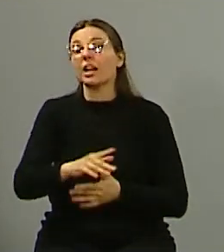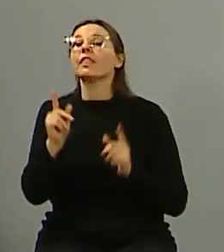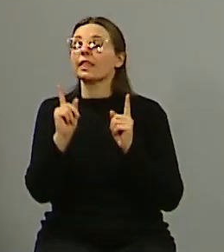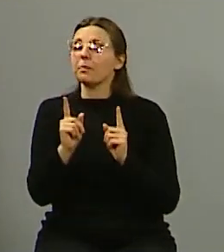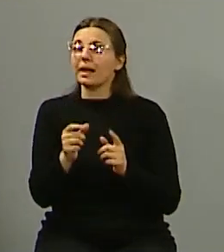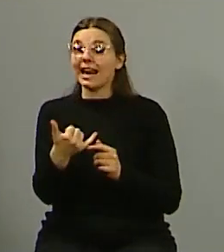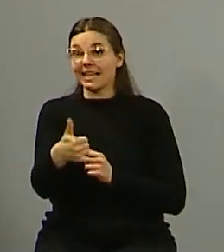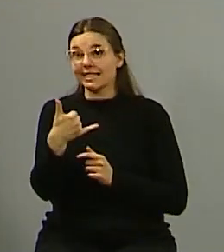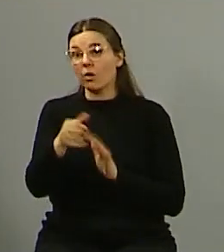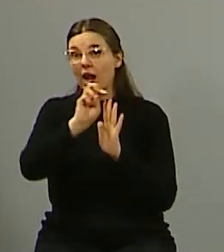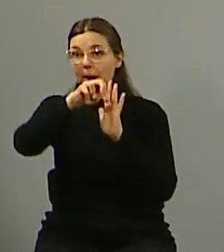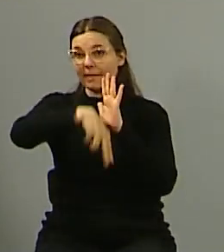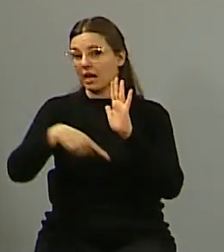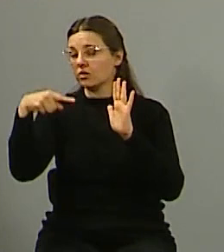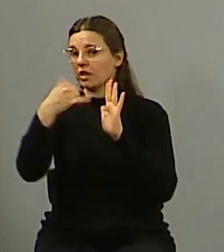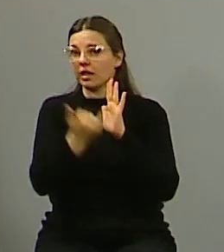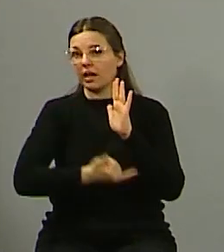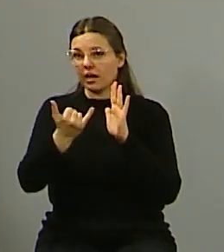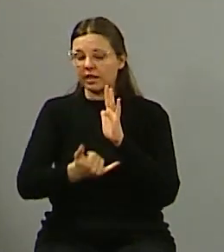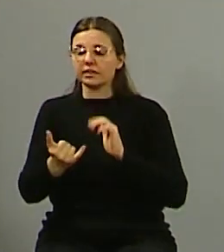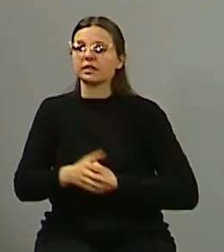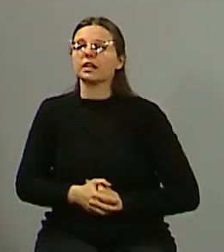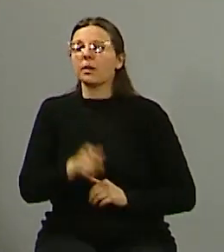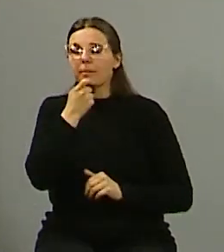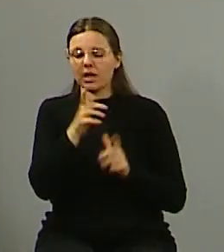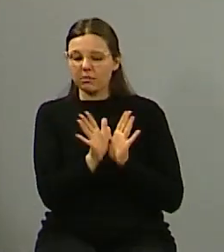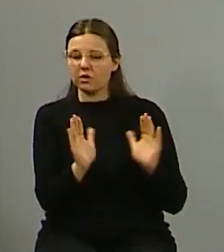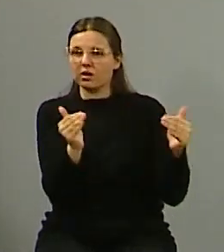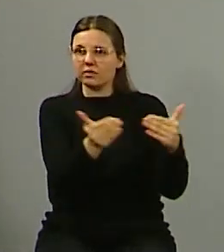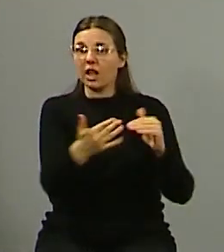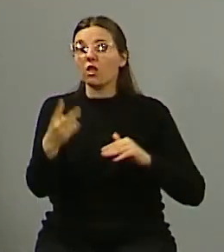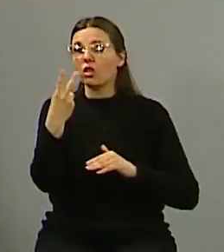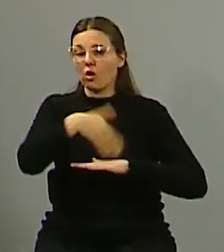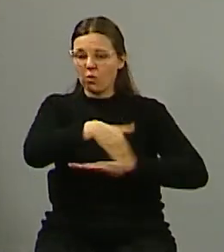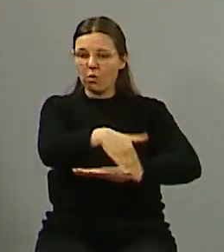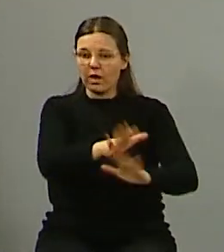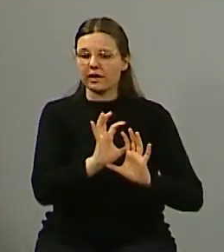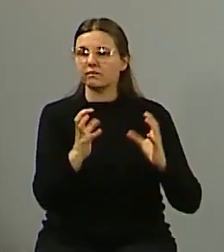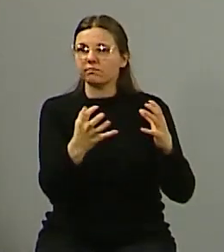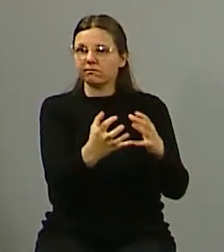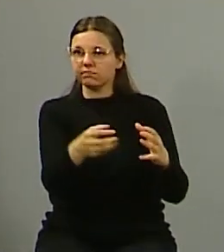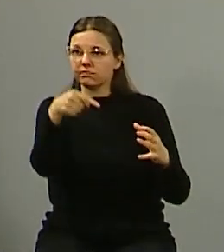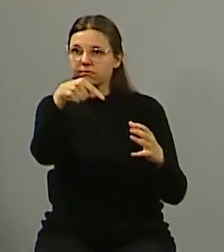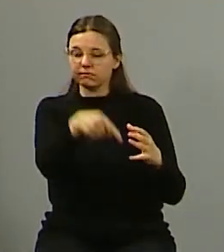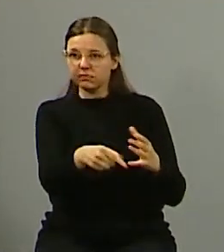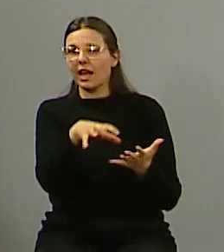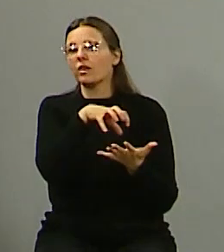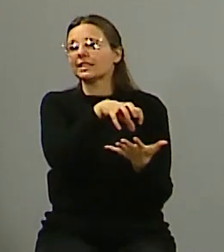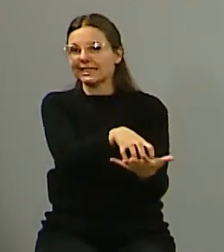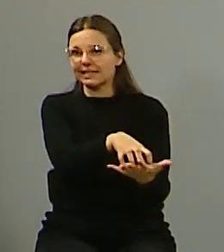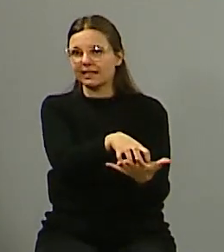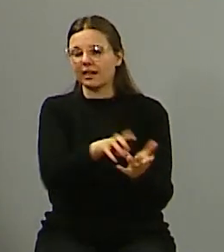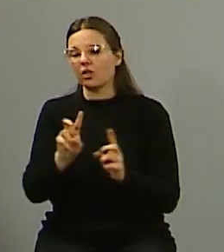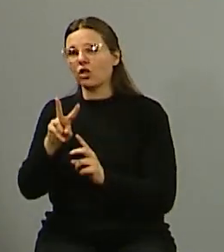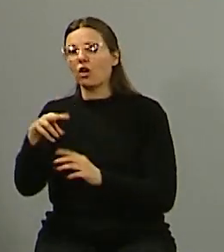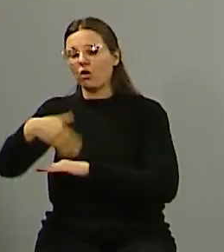instalamos centrales que se instalan por manzana, cada dos manzanas se instalan, cada dos cuadras se instala una central y